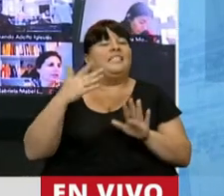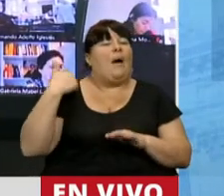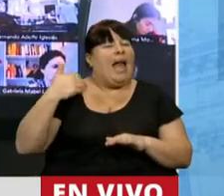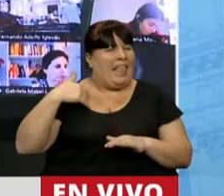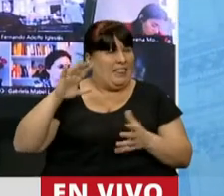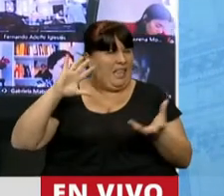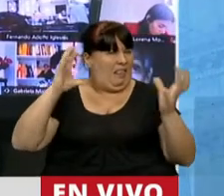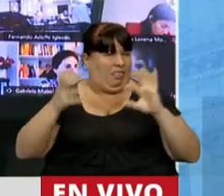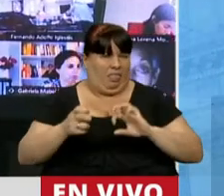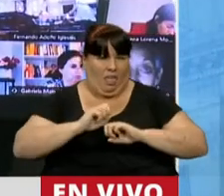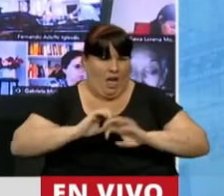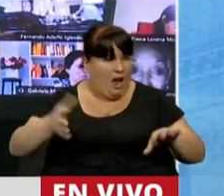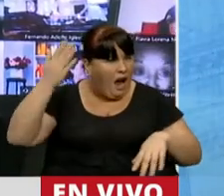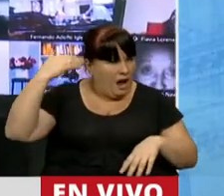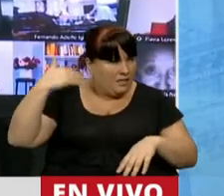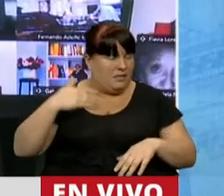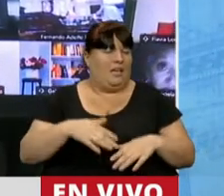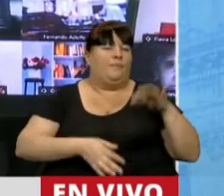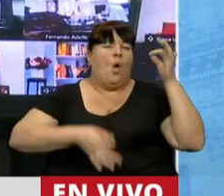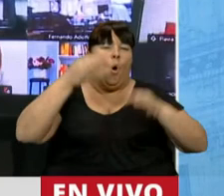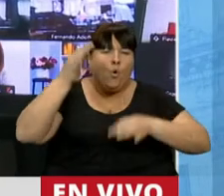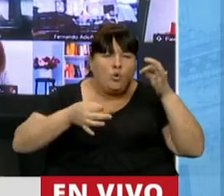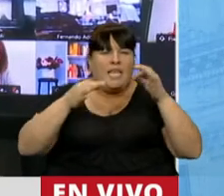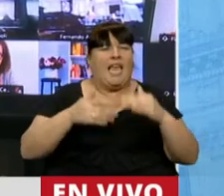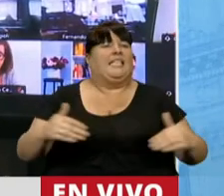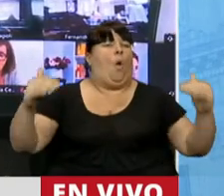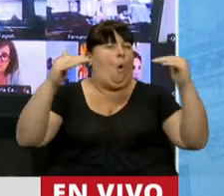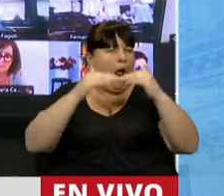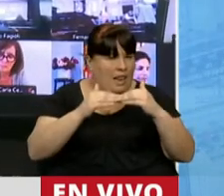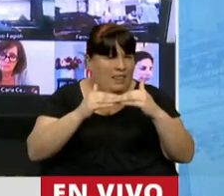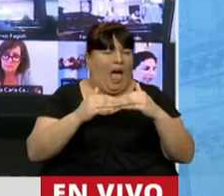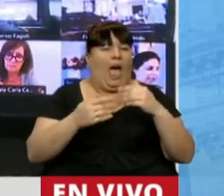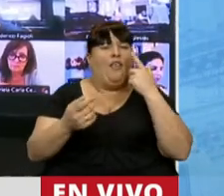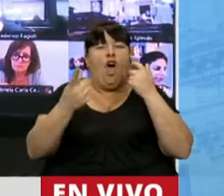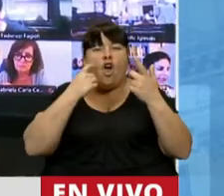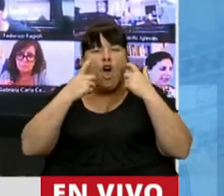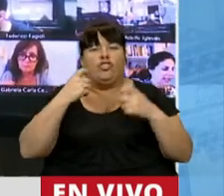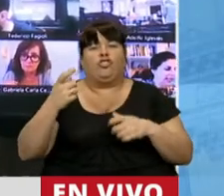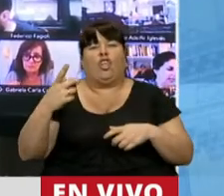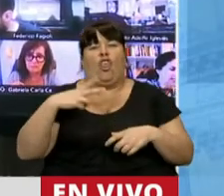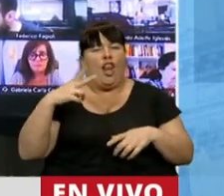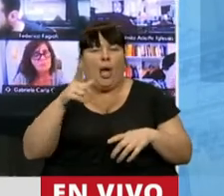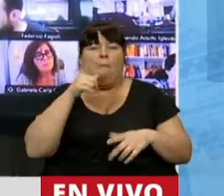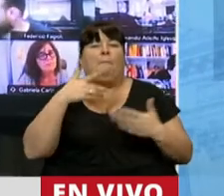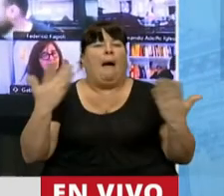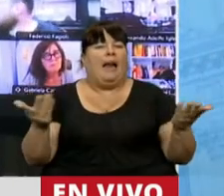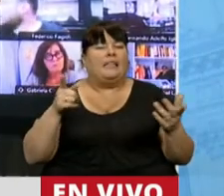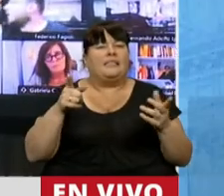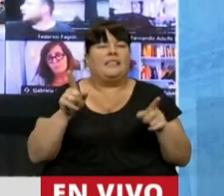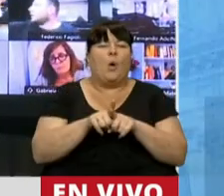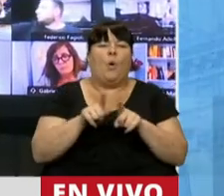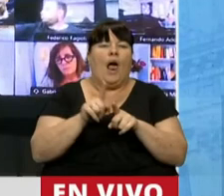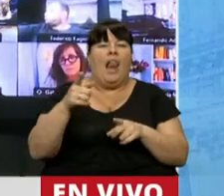totalmente desbastado, donde la justicia y la igualdad, el control de los que menos tienen, parecían que no eran las banderas